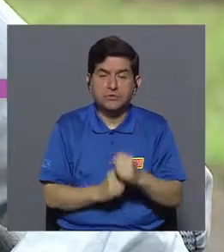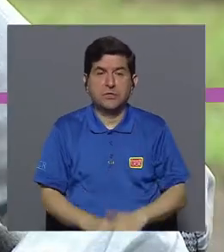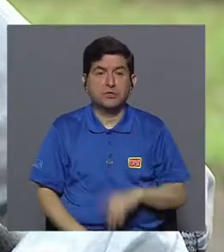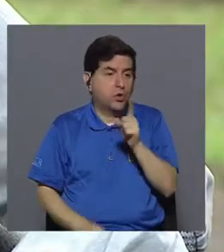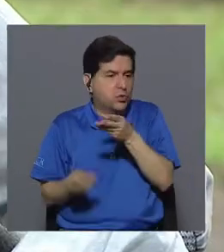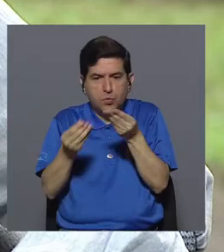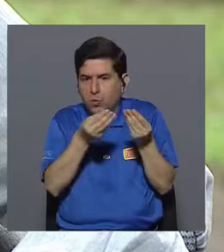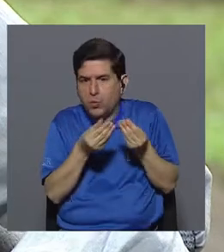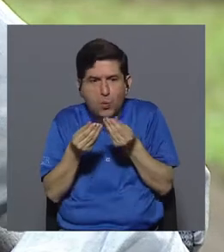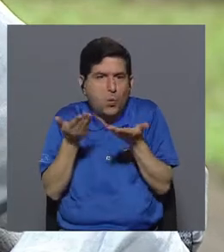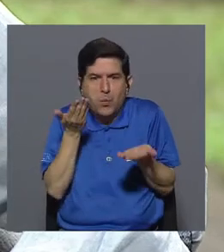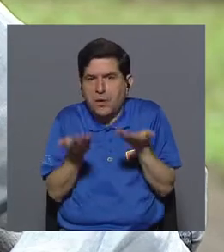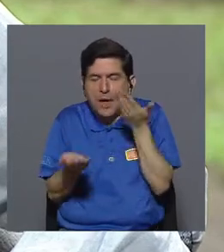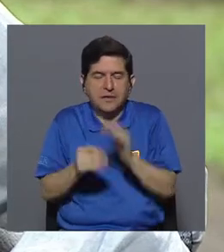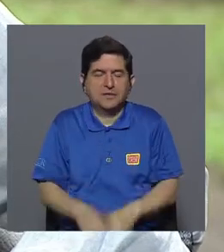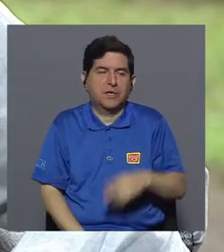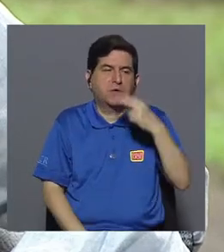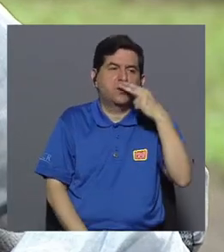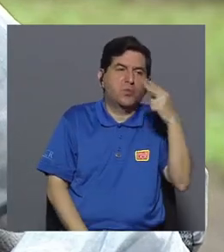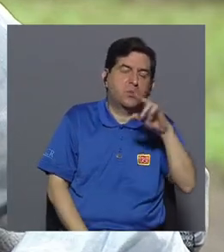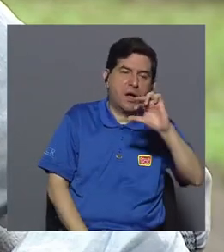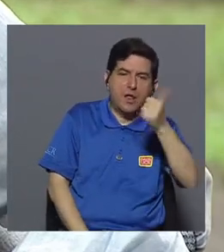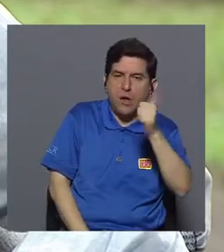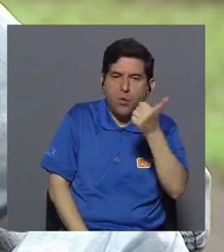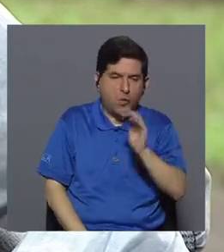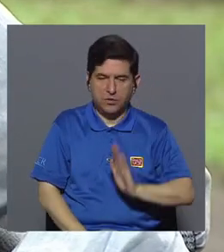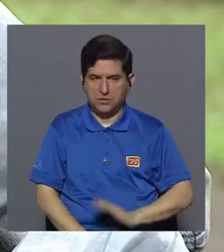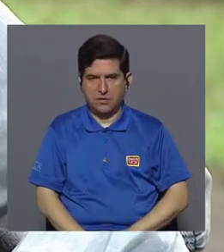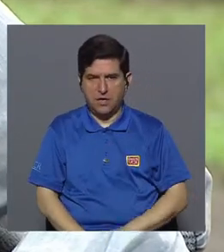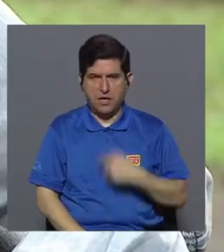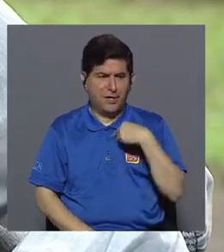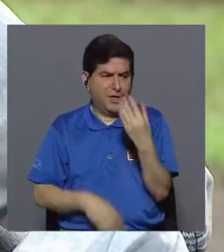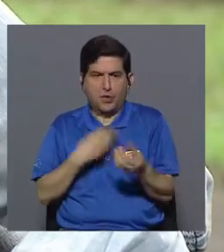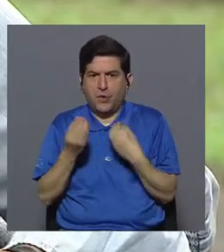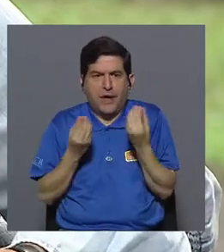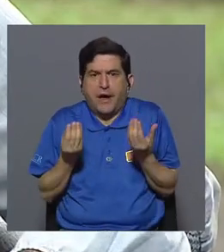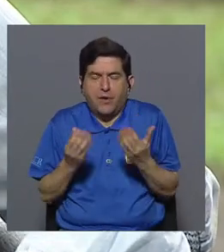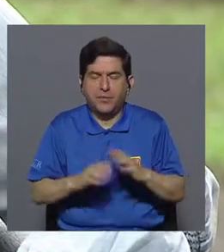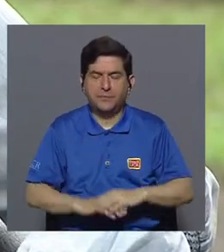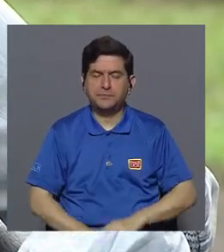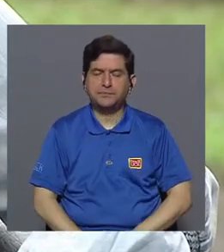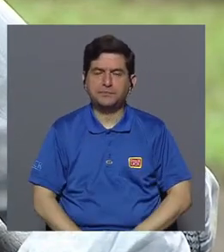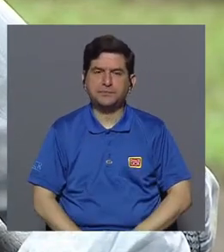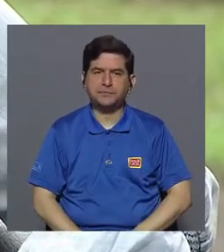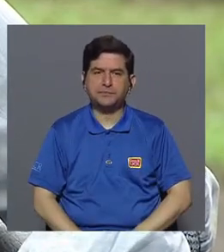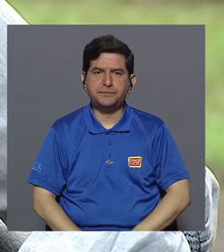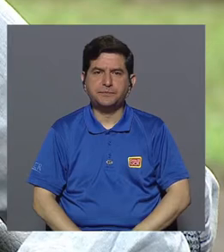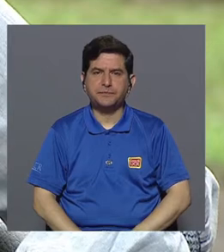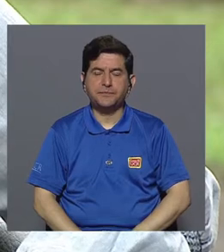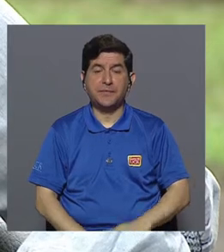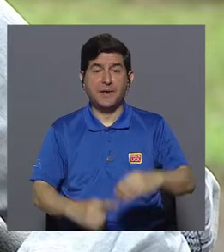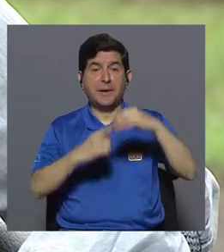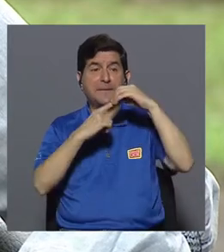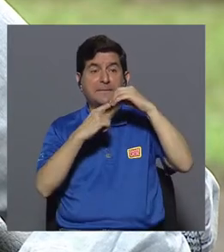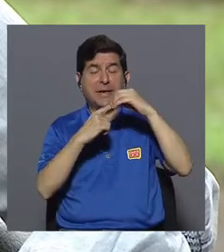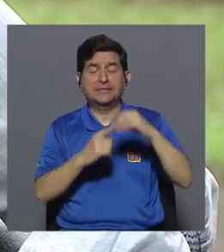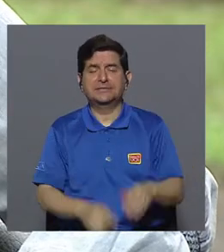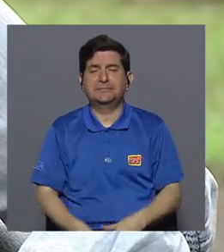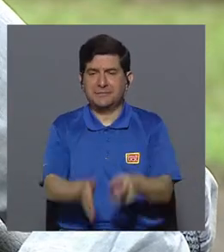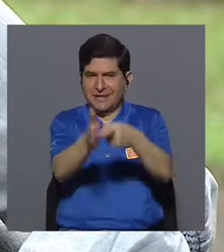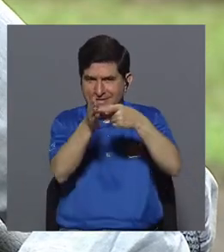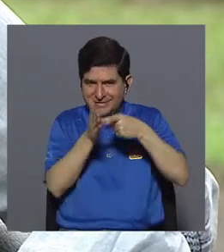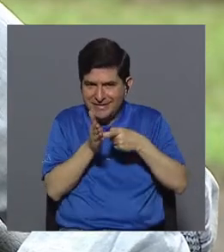con X sustancia, sea fumado o alguna otra, ¿qué tengo que hacer? Ok, este, el principal